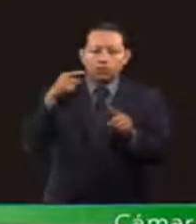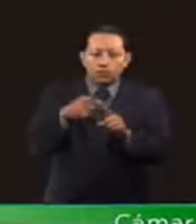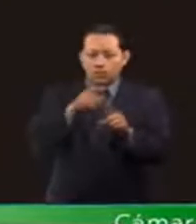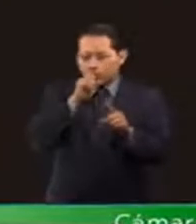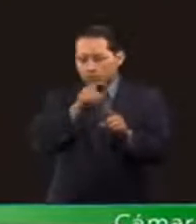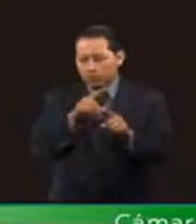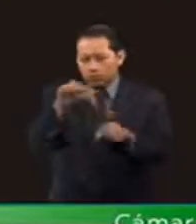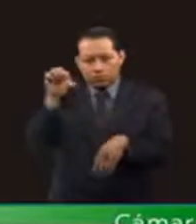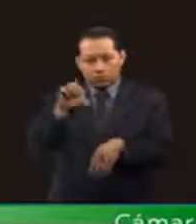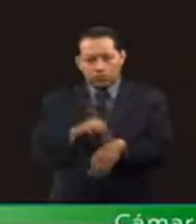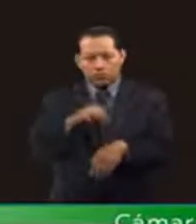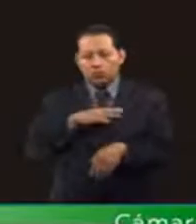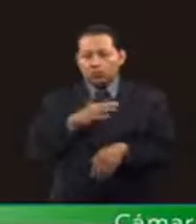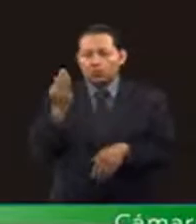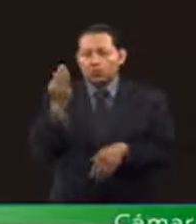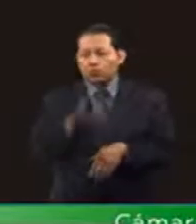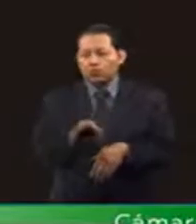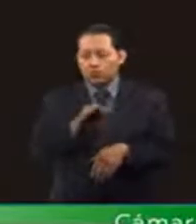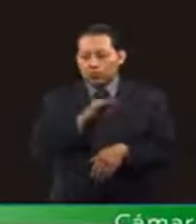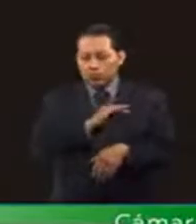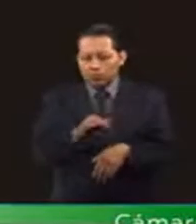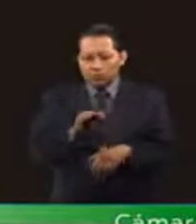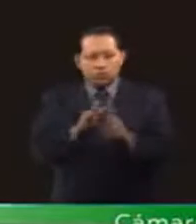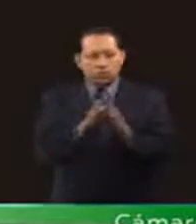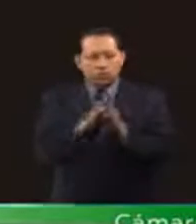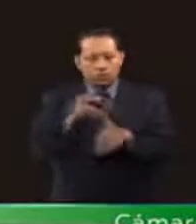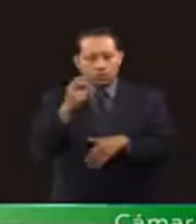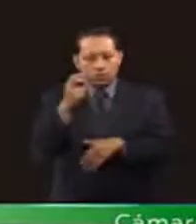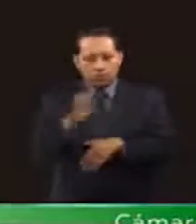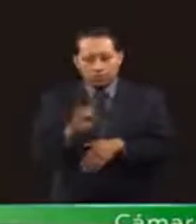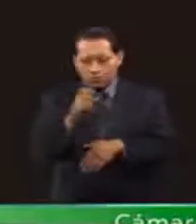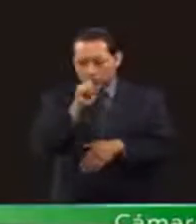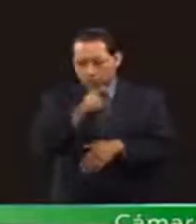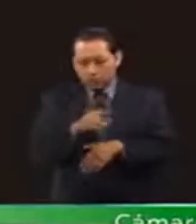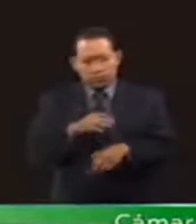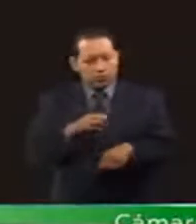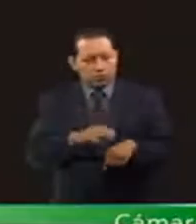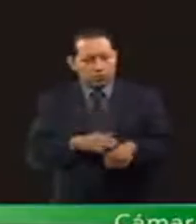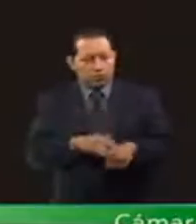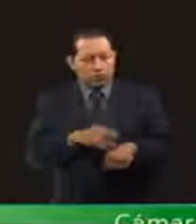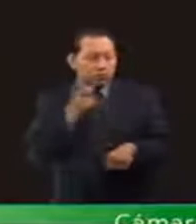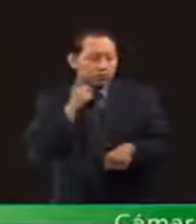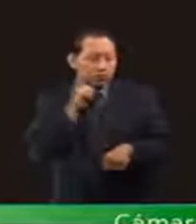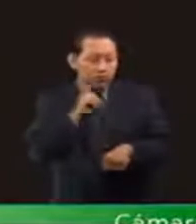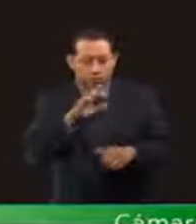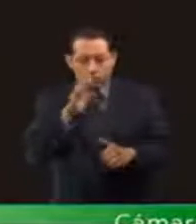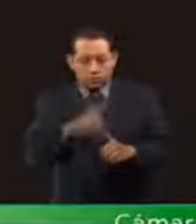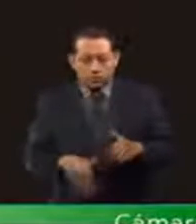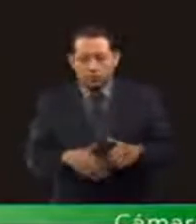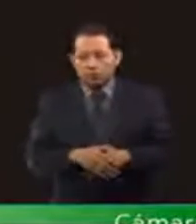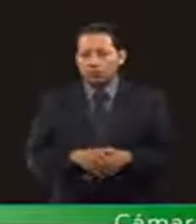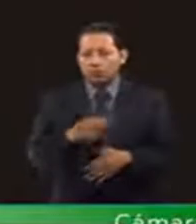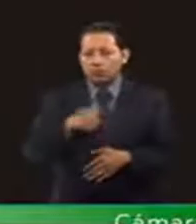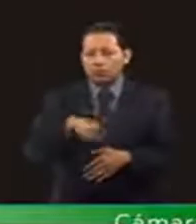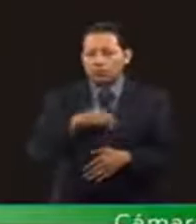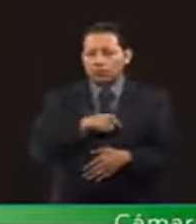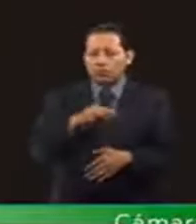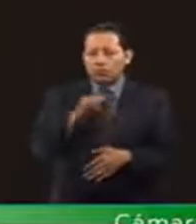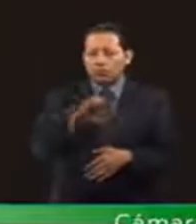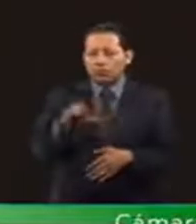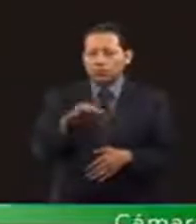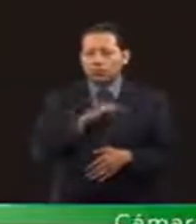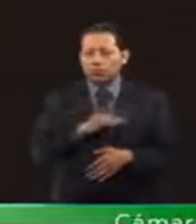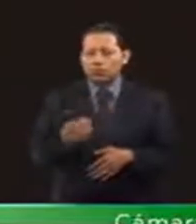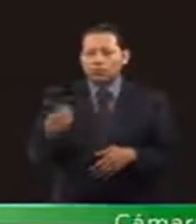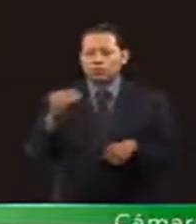hoy los han traicionado. Por eso, nosotros en movimiento ciudadano ponemos